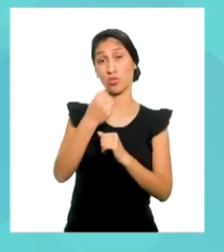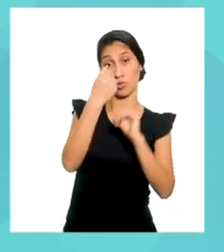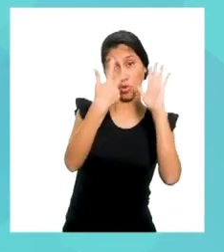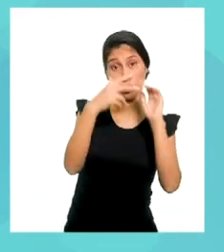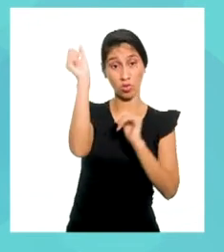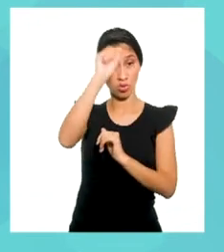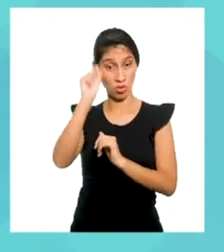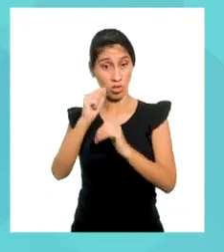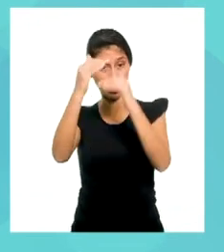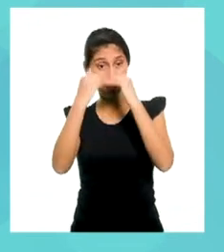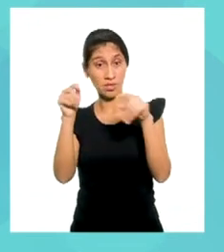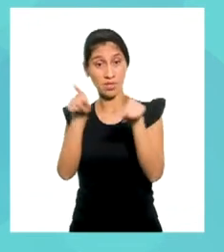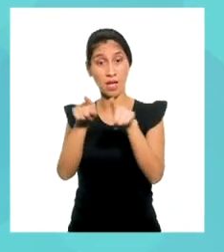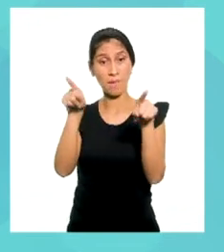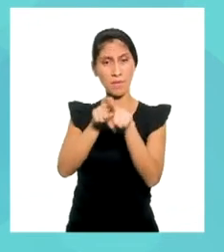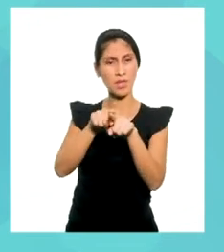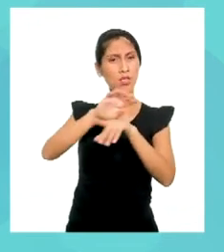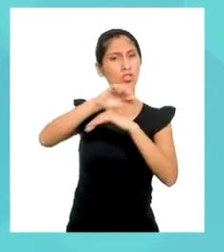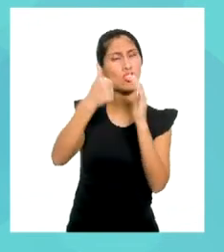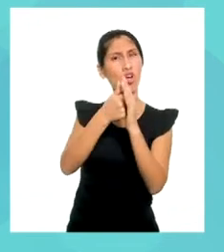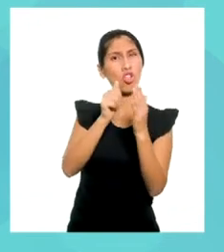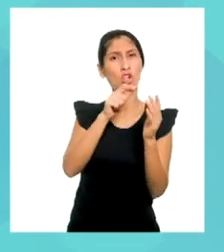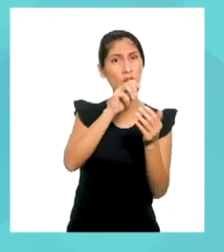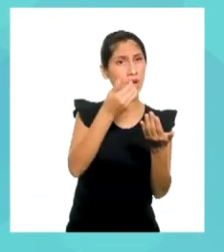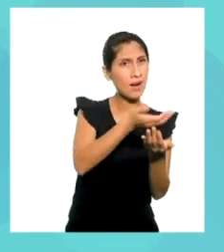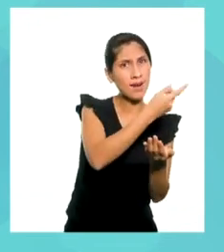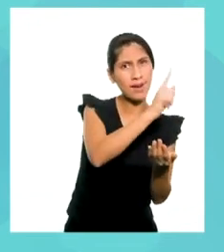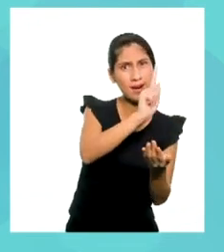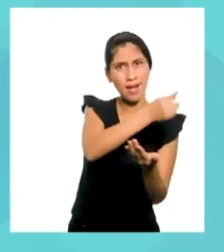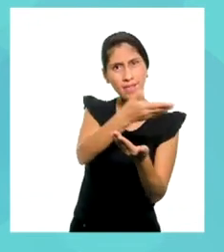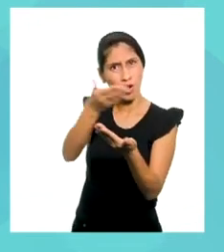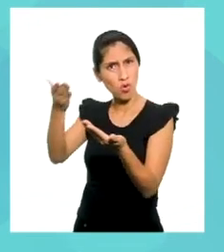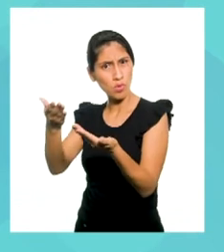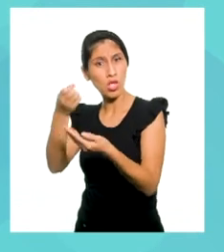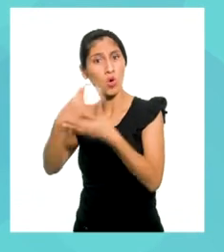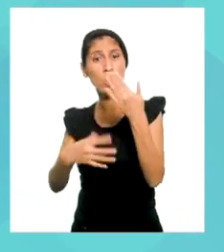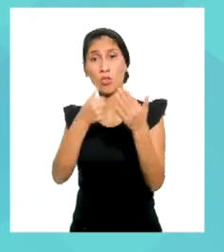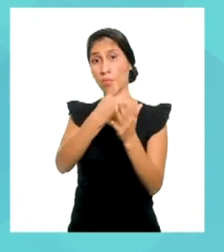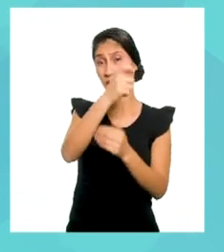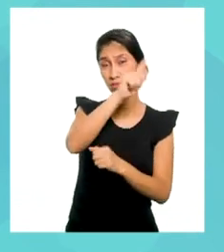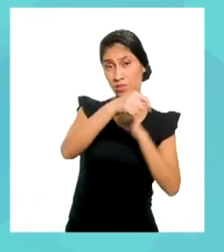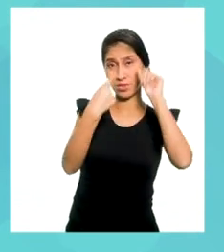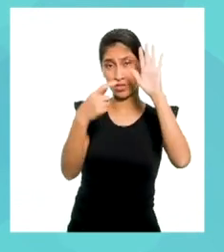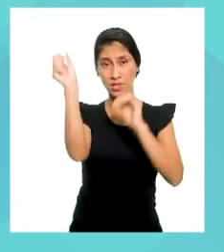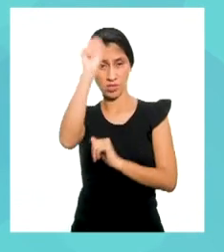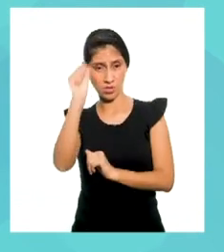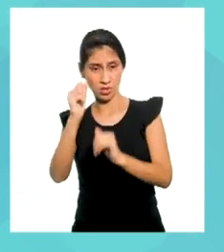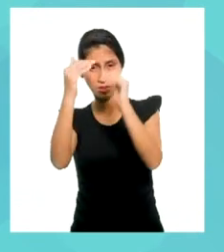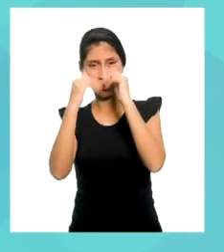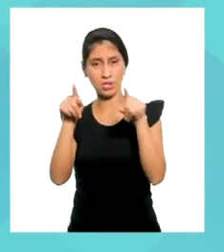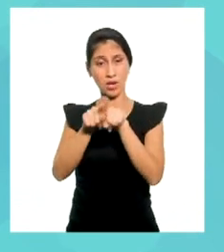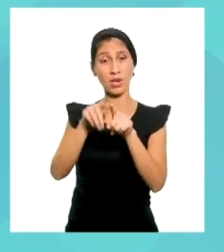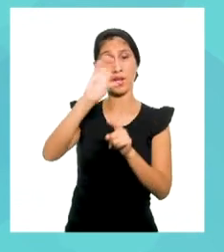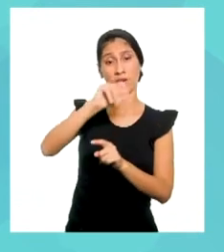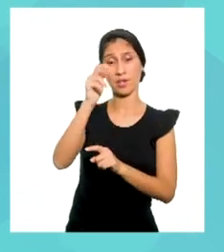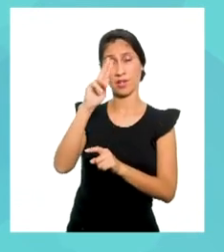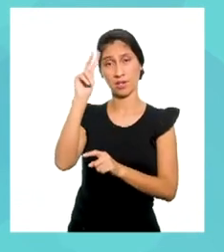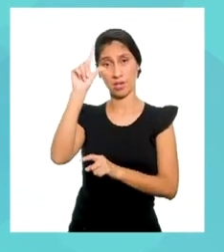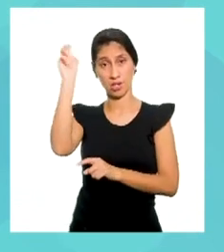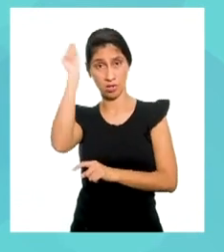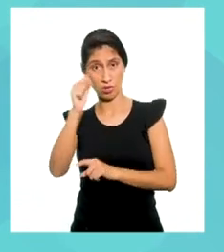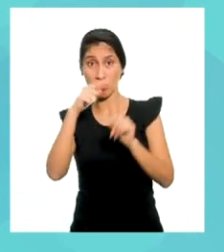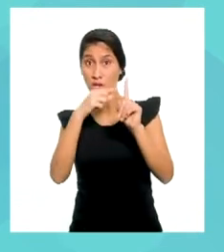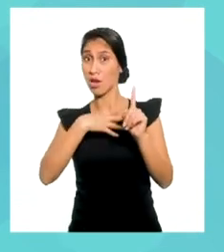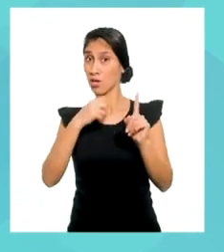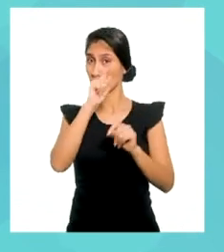Carlos, de 18 años, llegó a la feria para probar los deliciosos platos que ofreció la feria gastronómica y